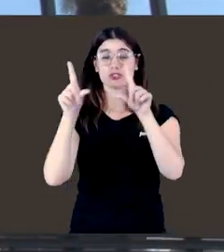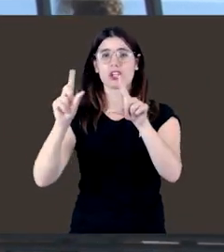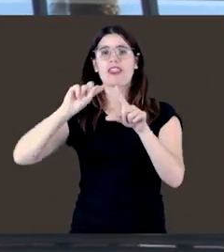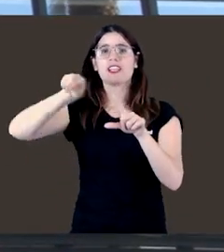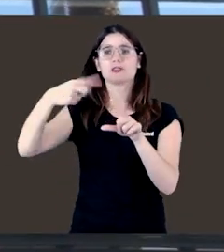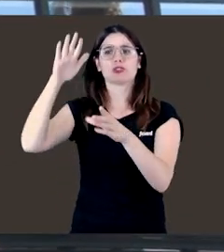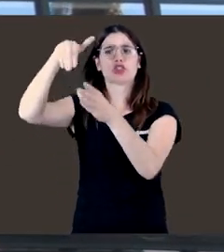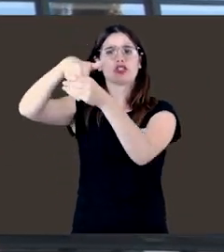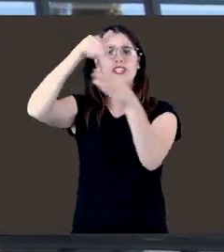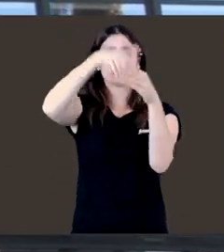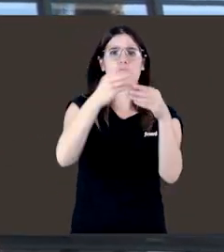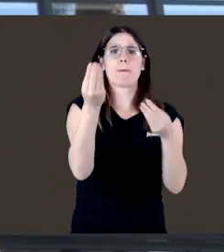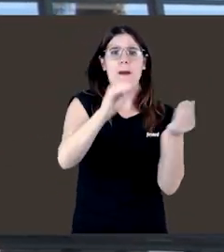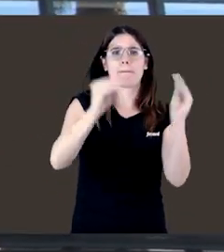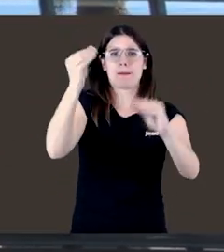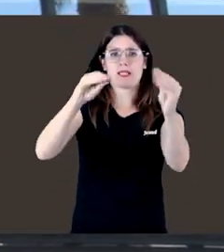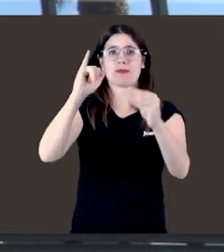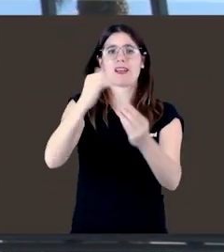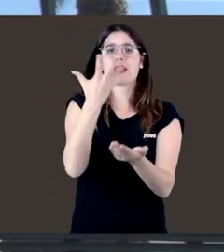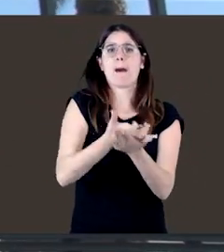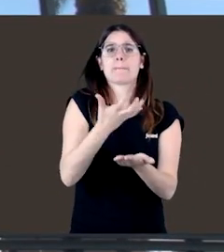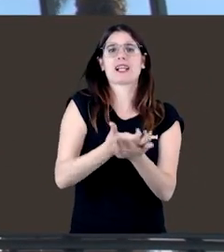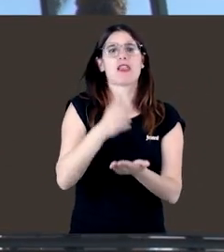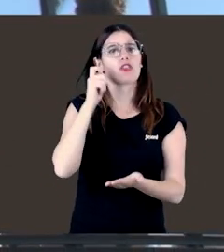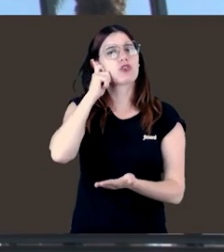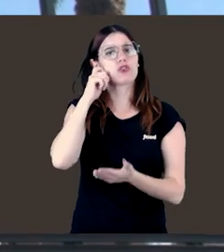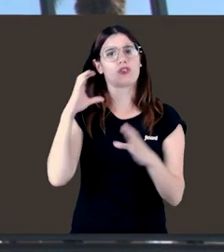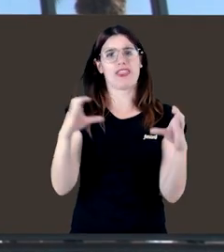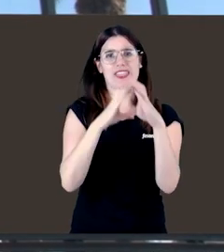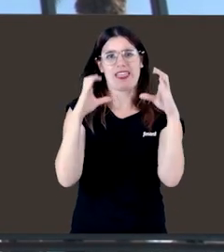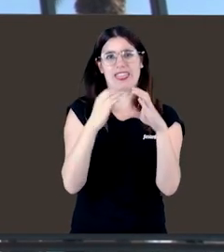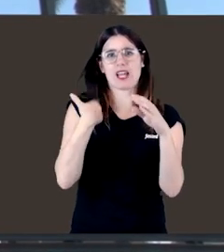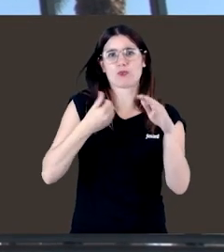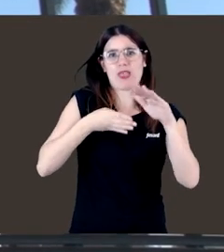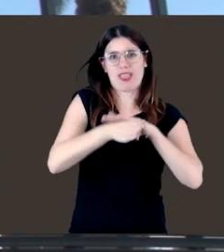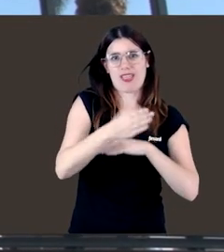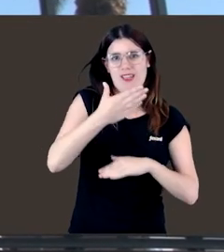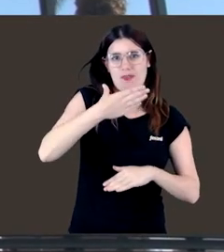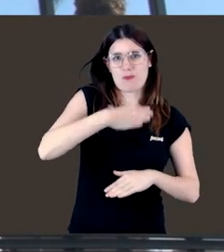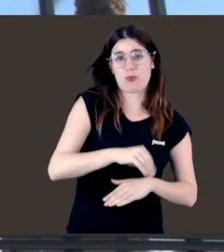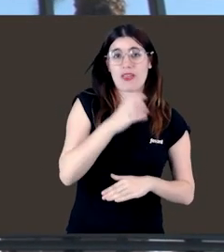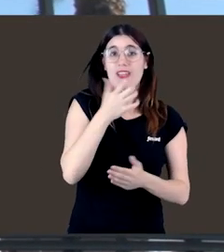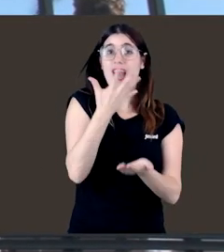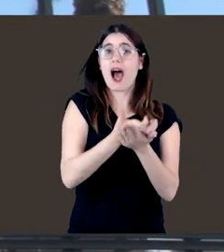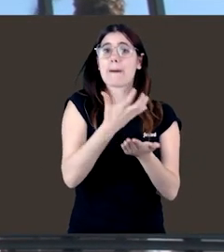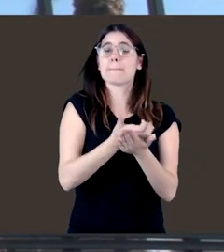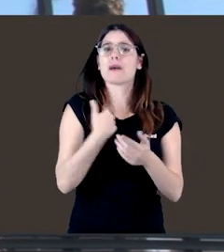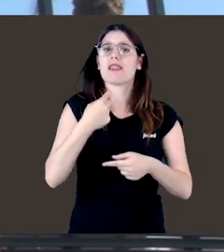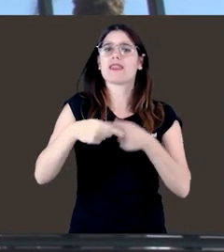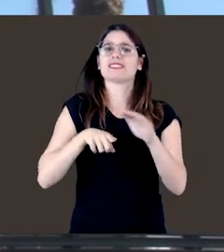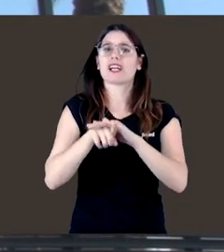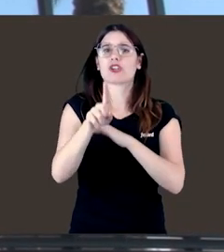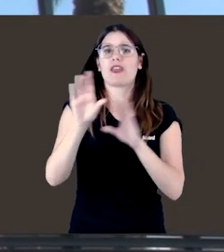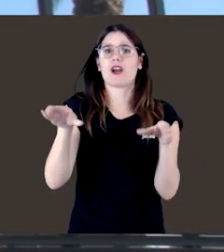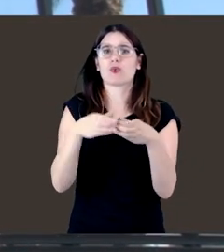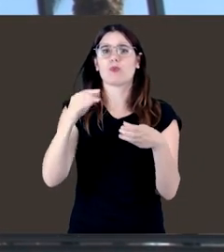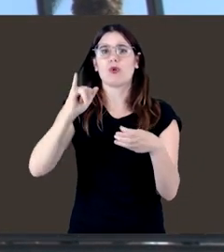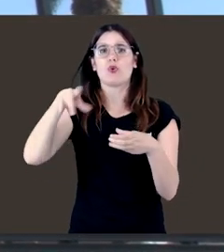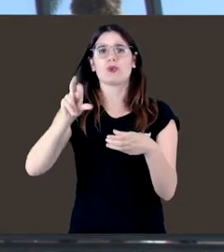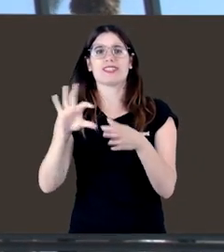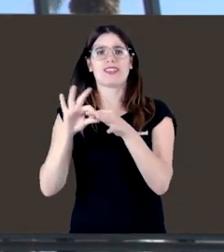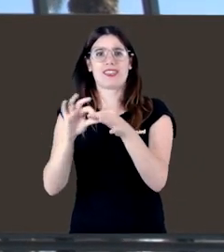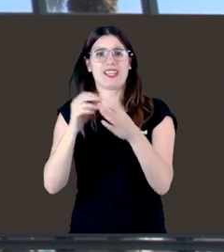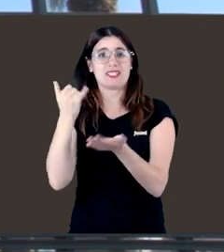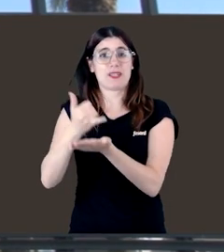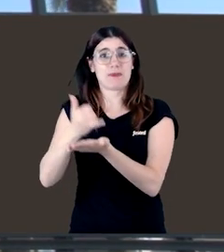Las obras se completarán con contenidos interactivos a los que se podrá acceder desde la app Mujeres de Ciencia, desarrollada por el grupo UNIT